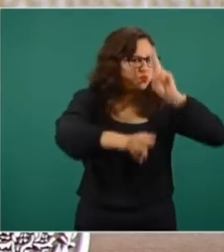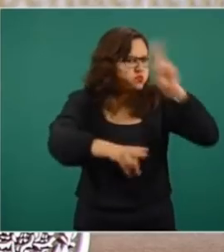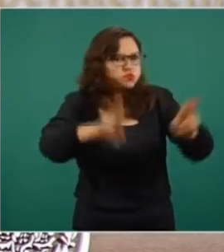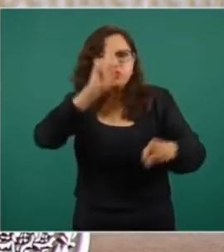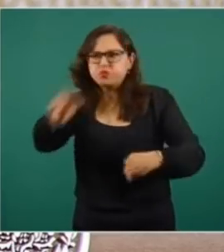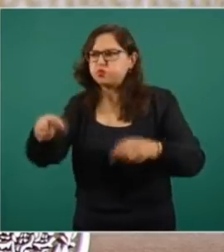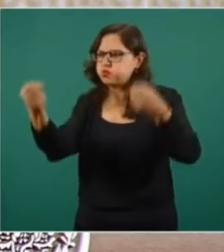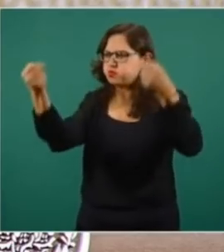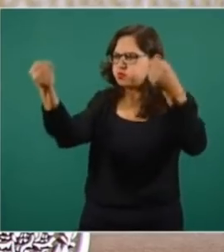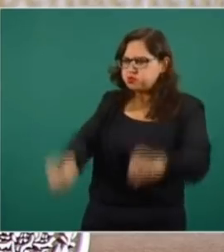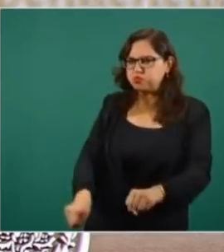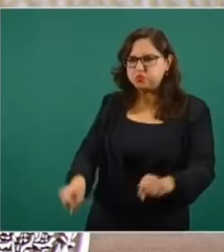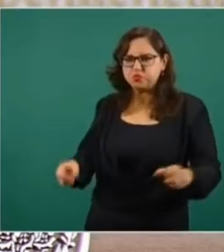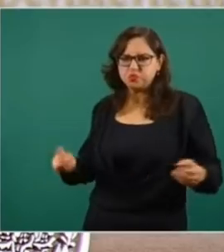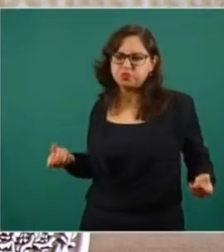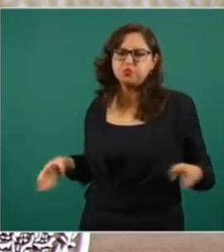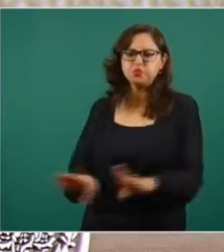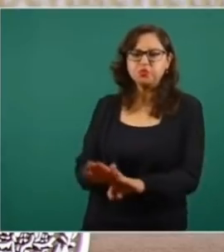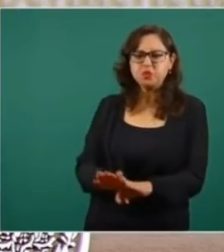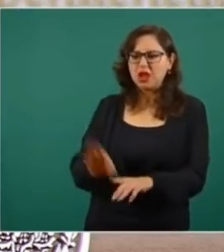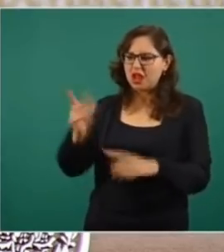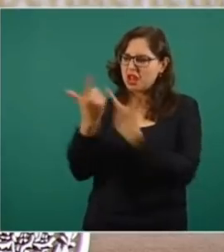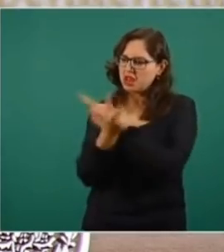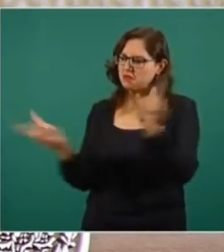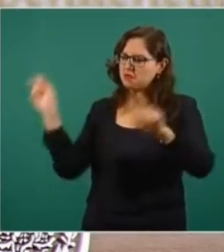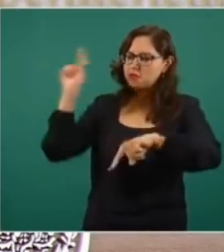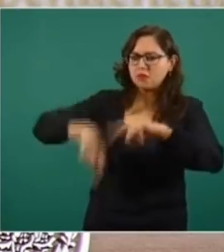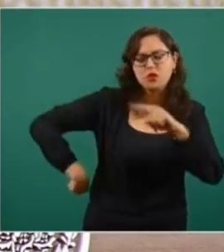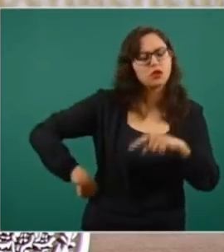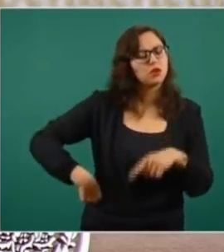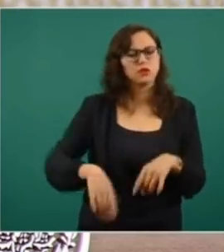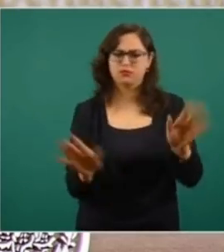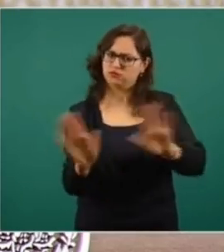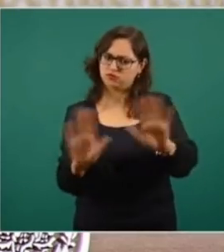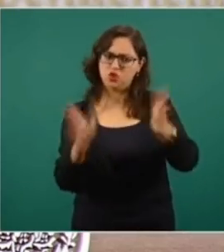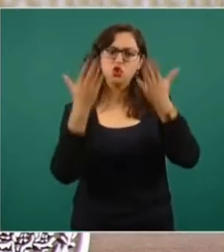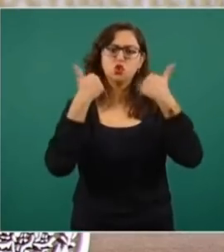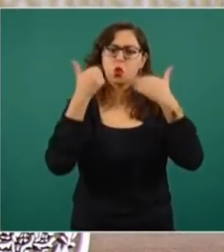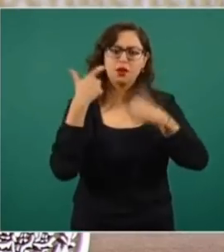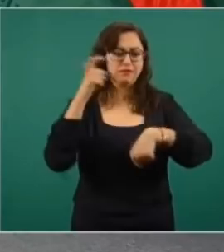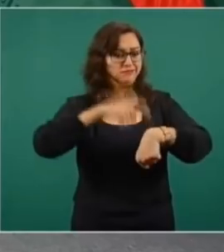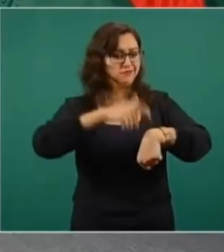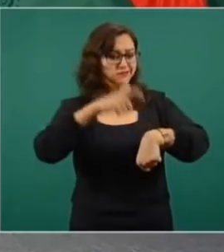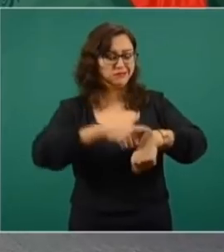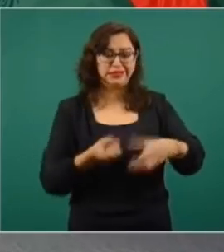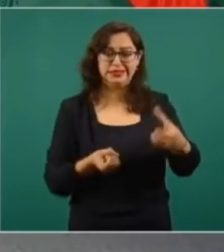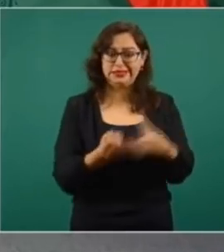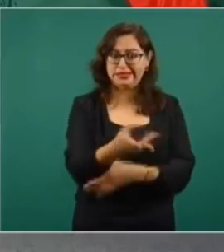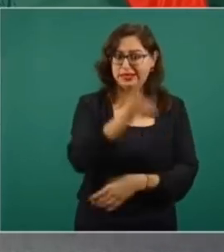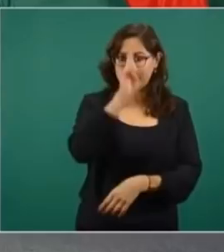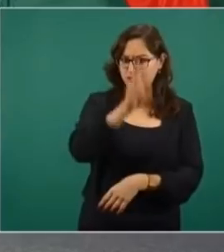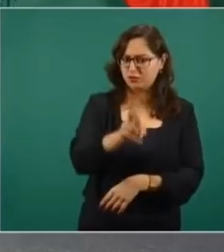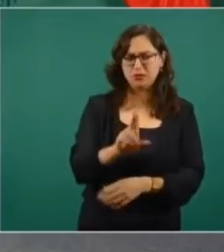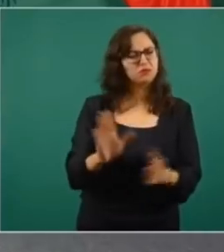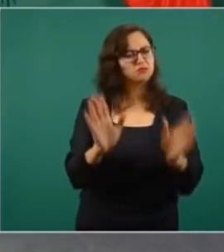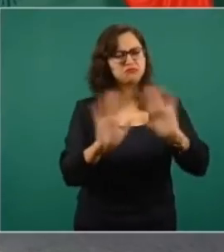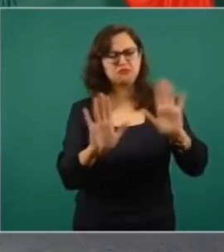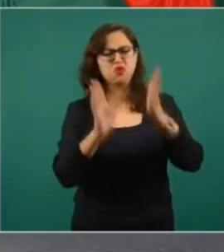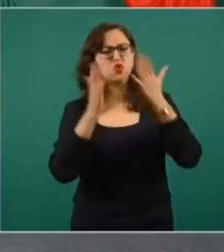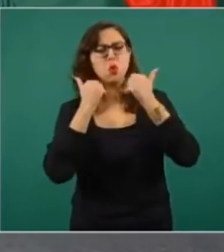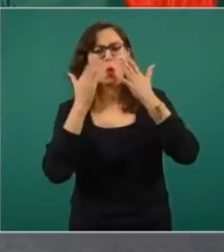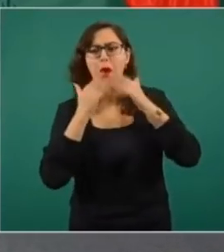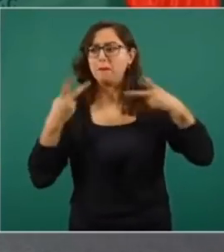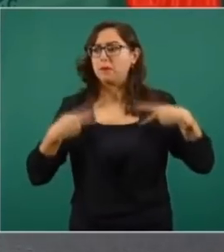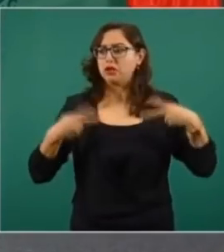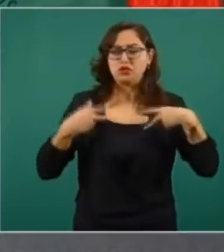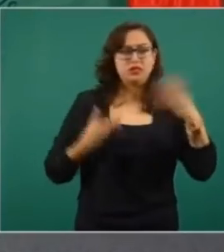a las libertades. No hay. No hay toques de queda. No hay que no puedan tener movilidad